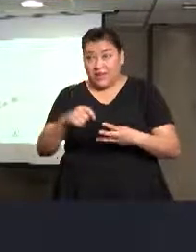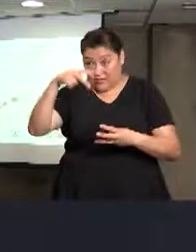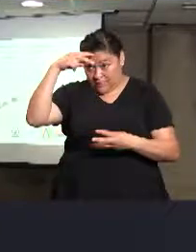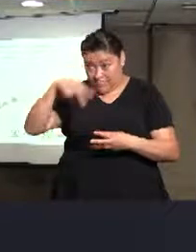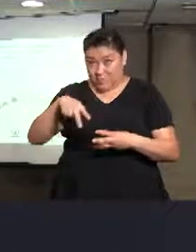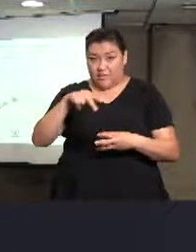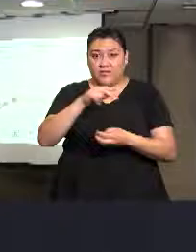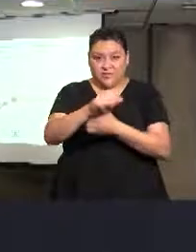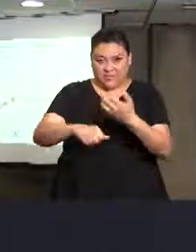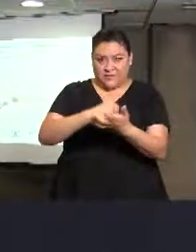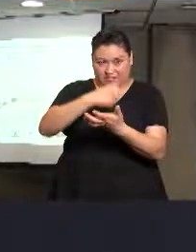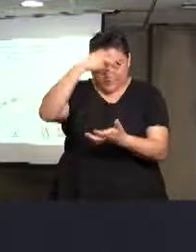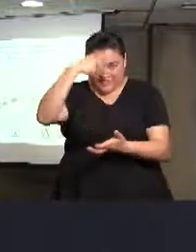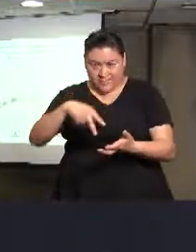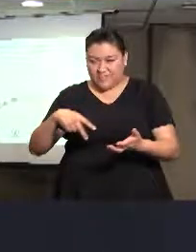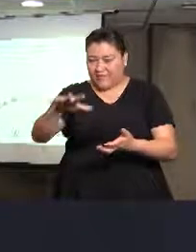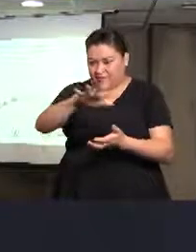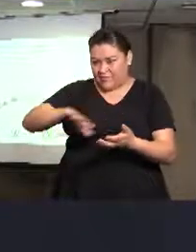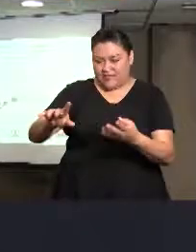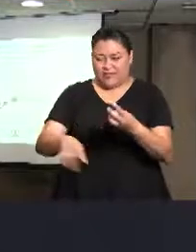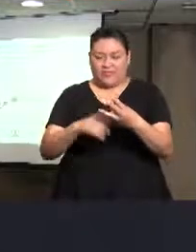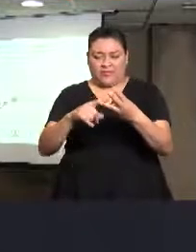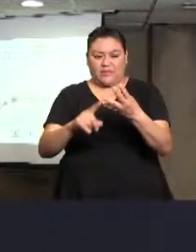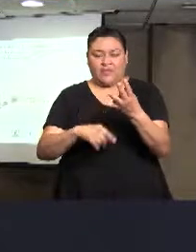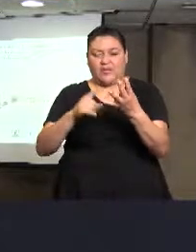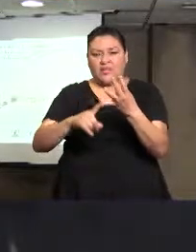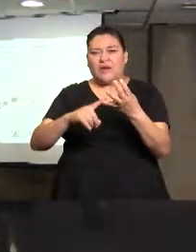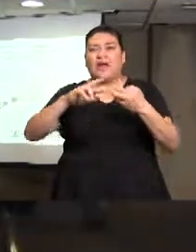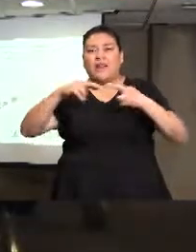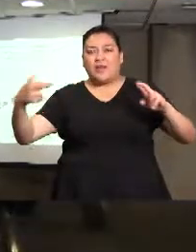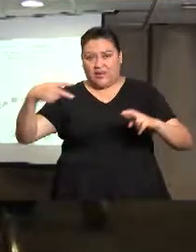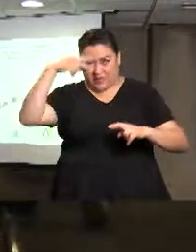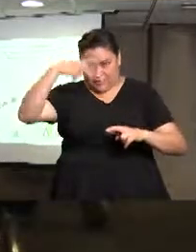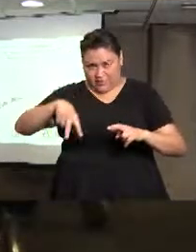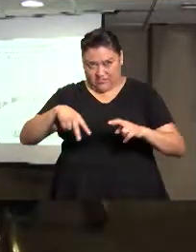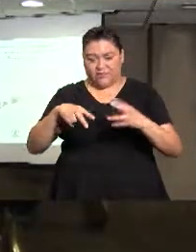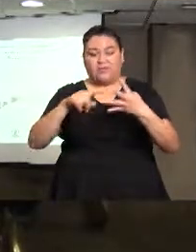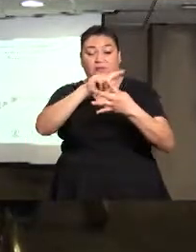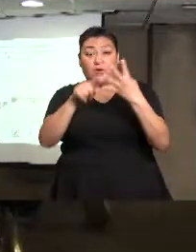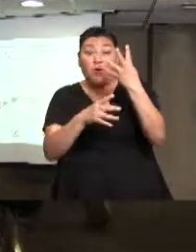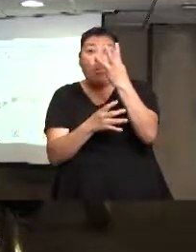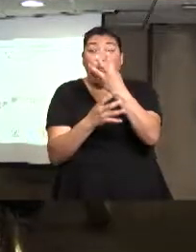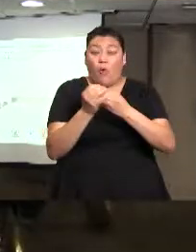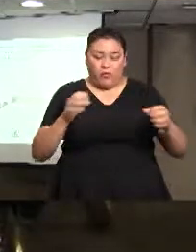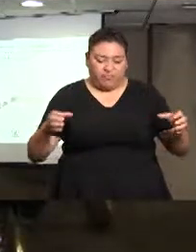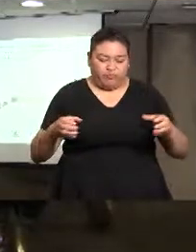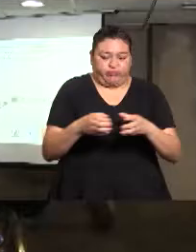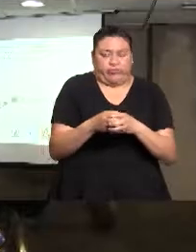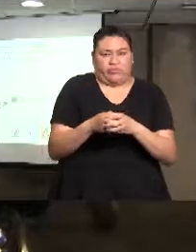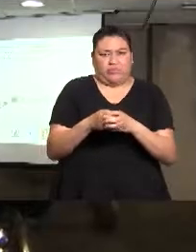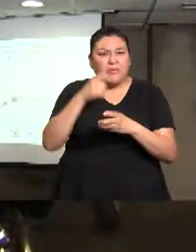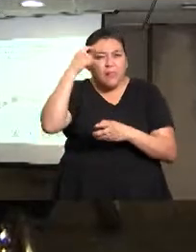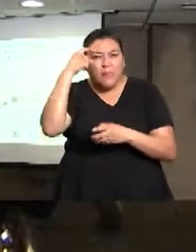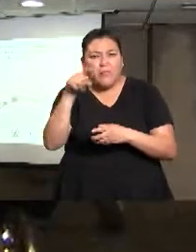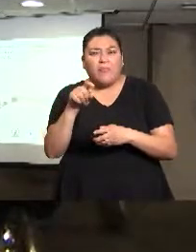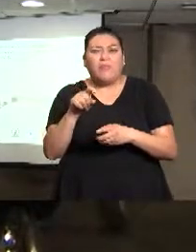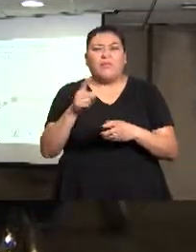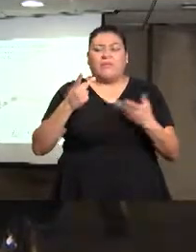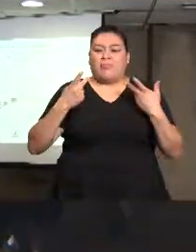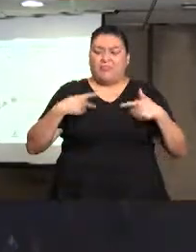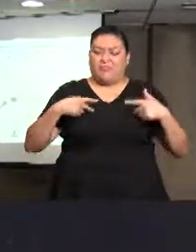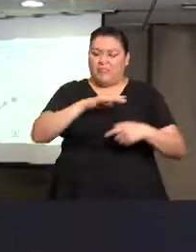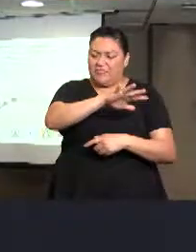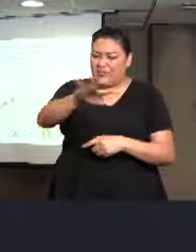Ciudad de México y la Red Nacional de Consejos Ciudadanos. Entonces, es una alianza bastante fuerte de cuatro instancias que a nivel